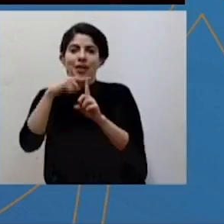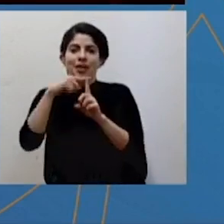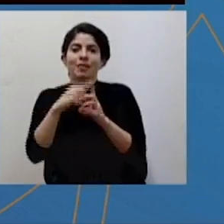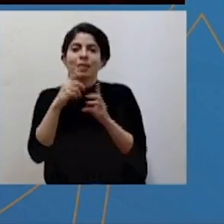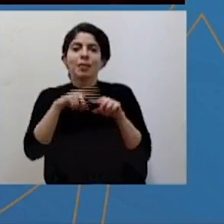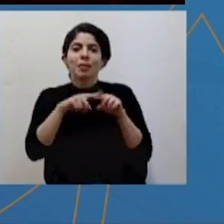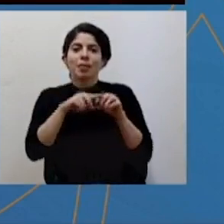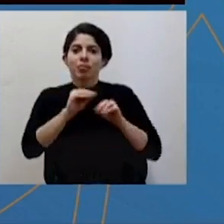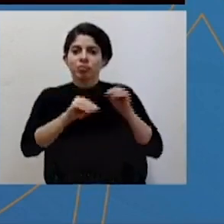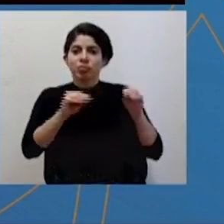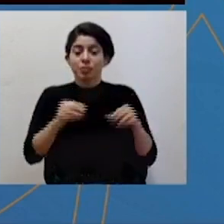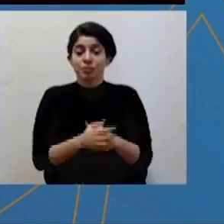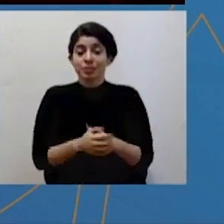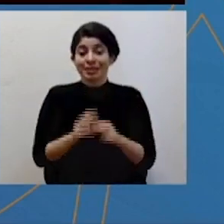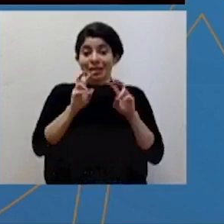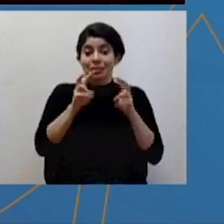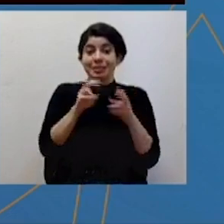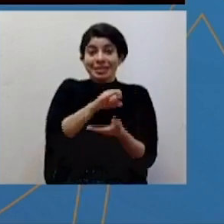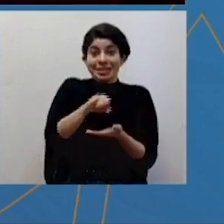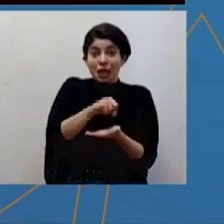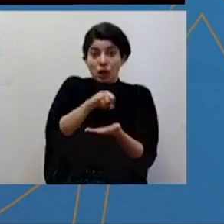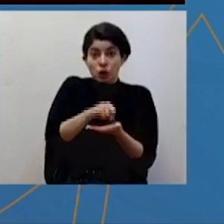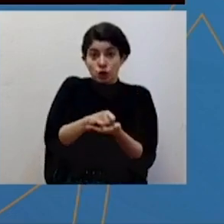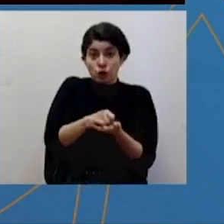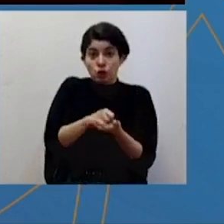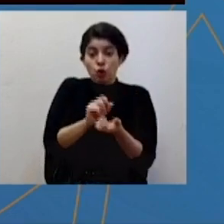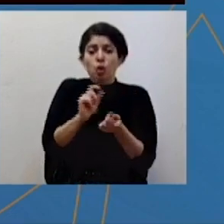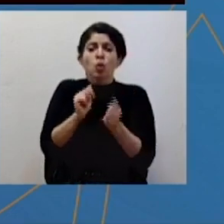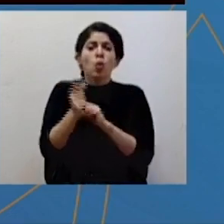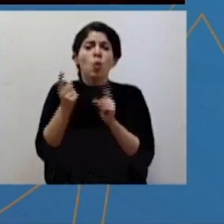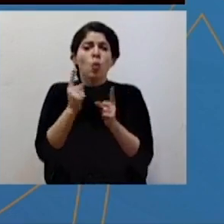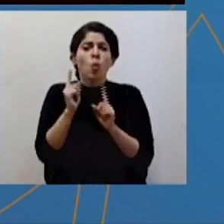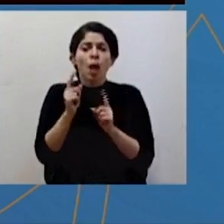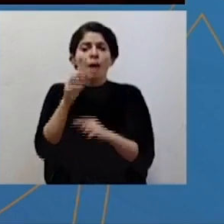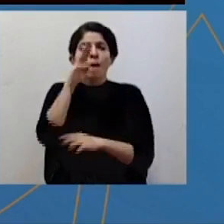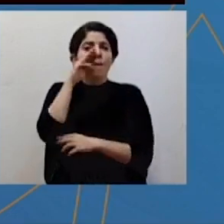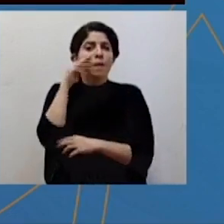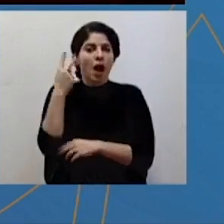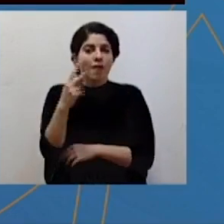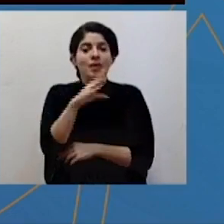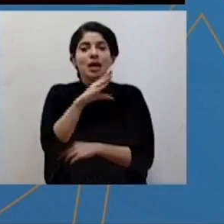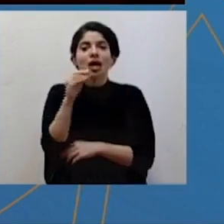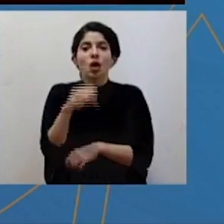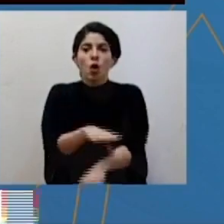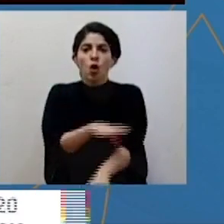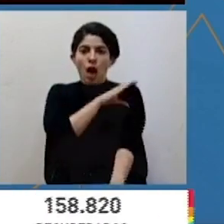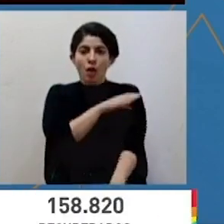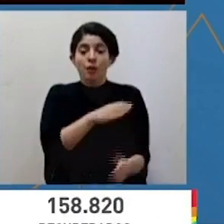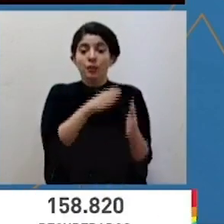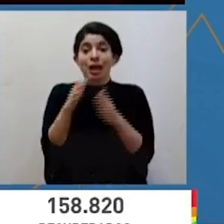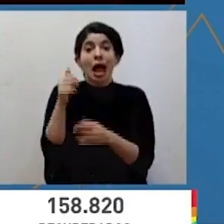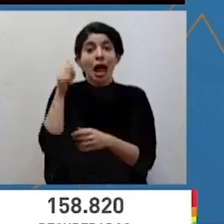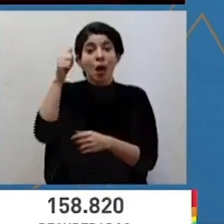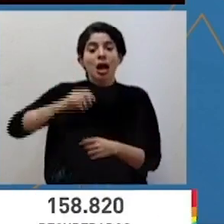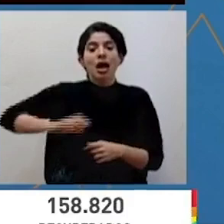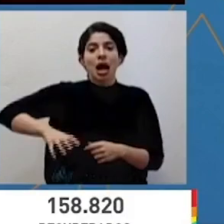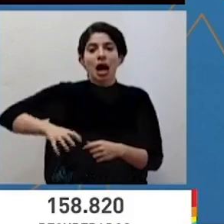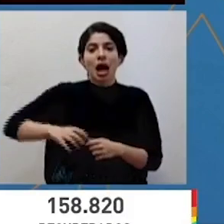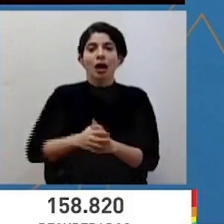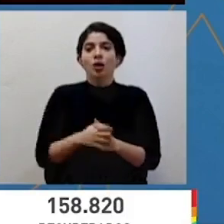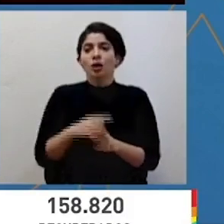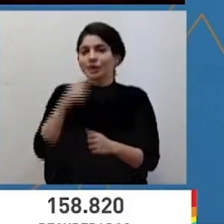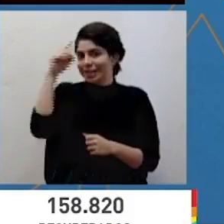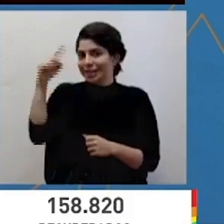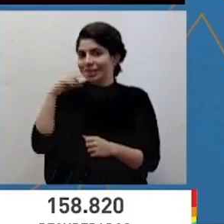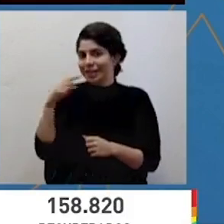este caso, para la provincia de San José, los cantones que bajan son Moravia y el cantón de Coronado, en la provincia de La Juela, Naranjo, Sarcero